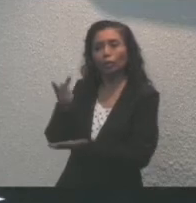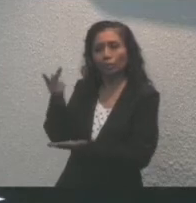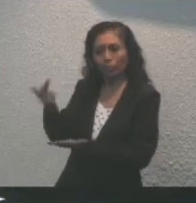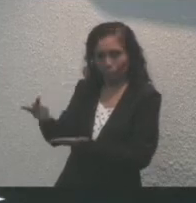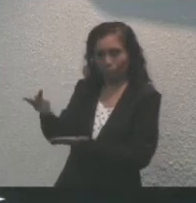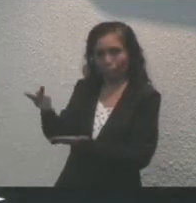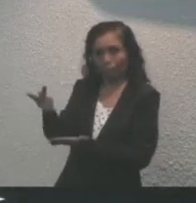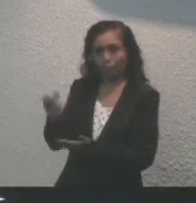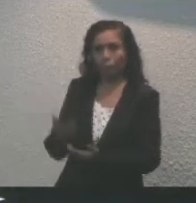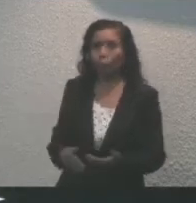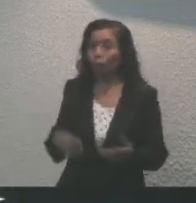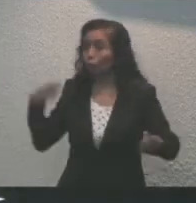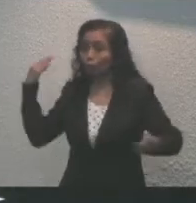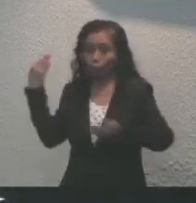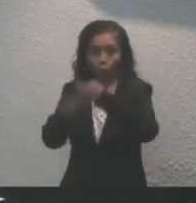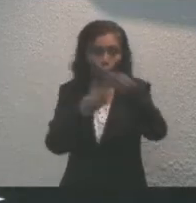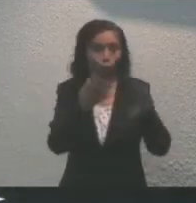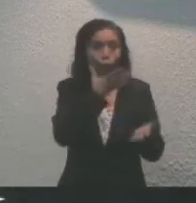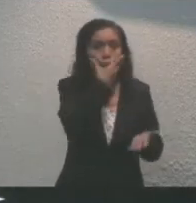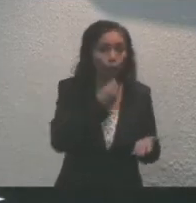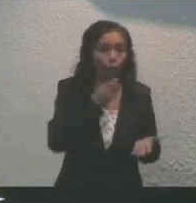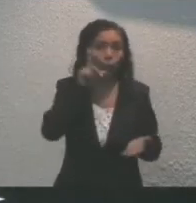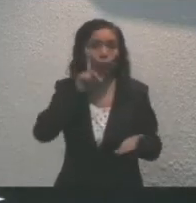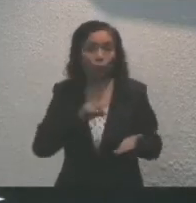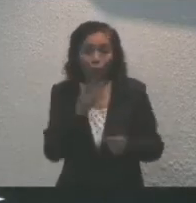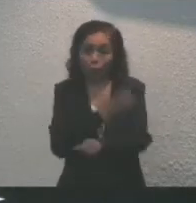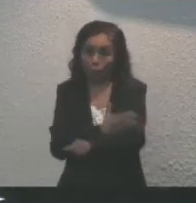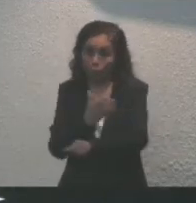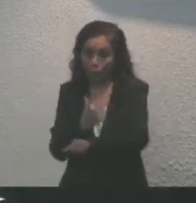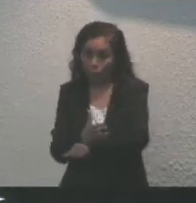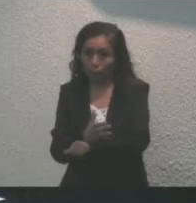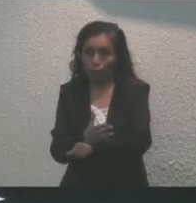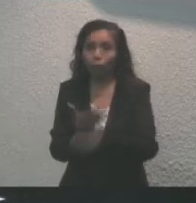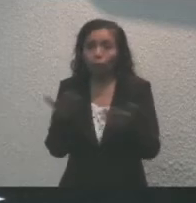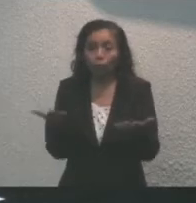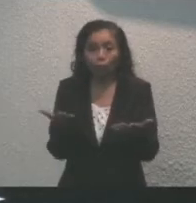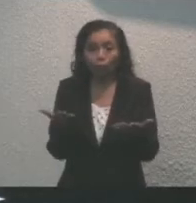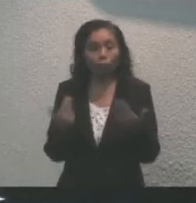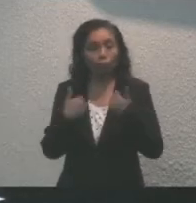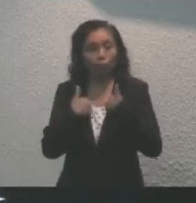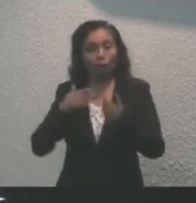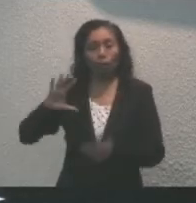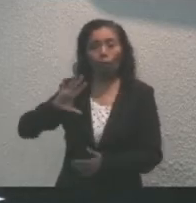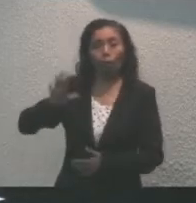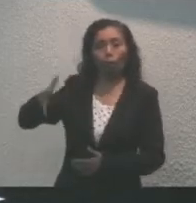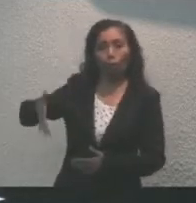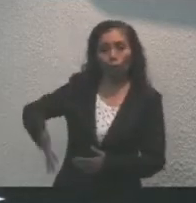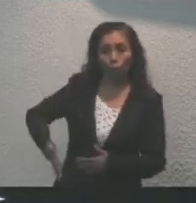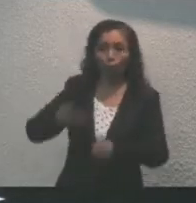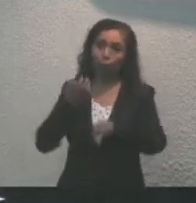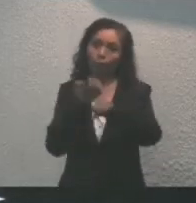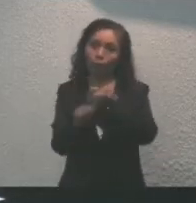Todas y todos ustedes, compañeros, son un orgullo para nuestro Estado.